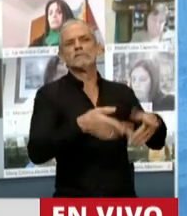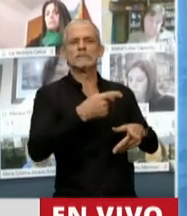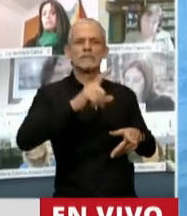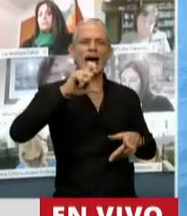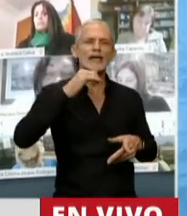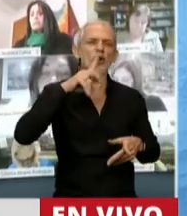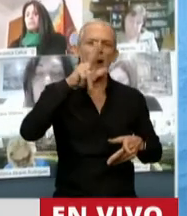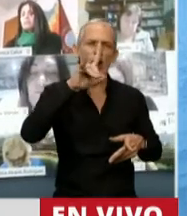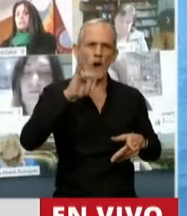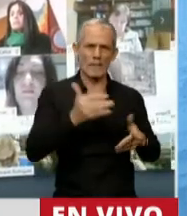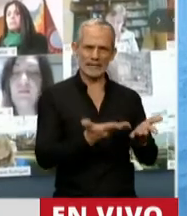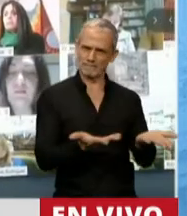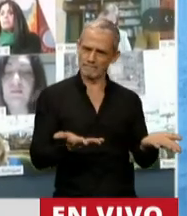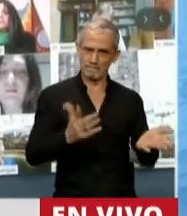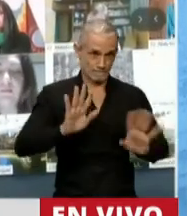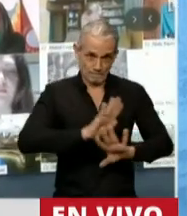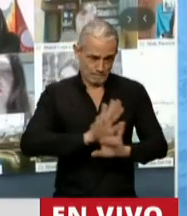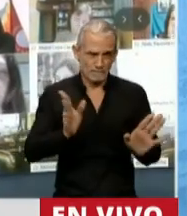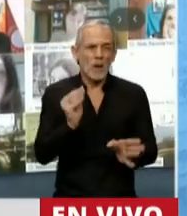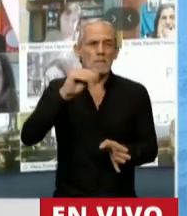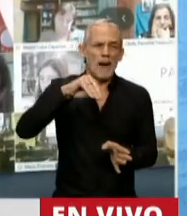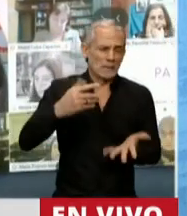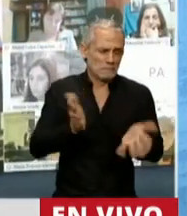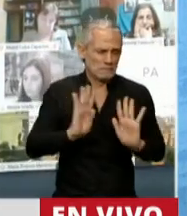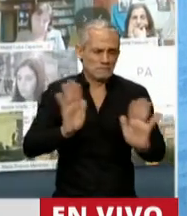de eso sí que no hay más para decir.